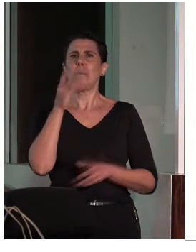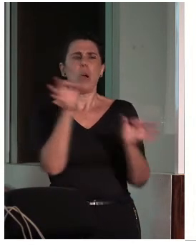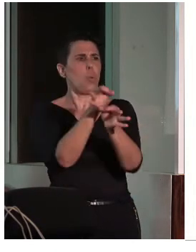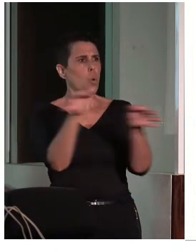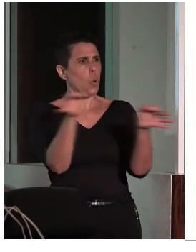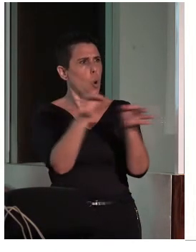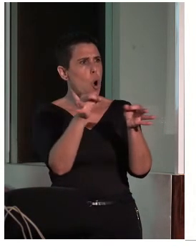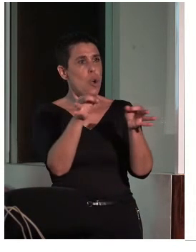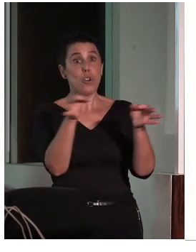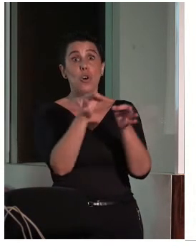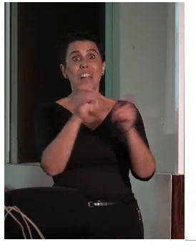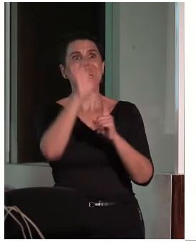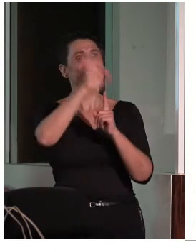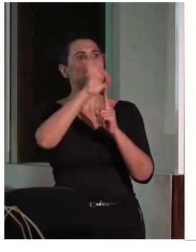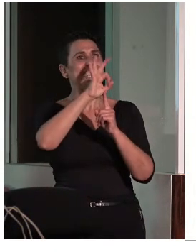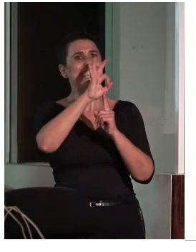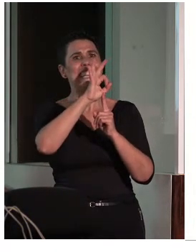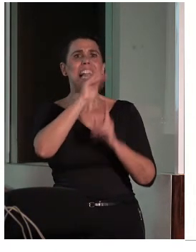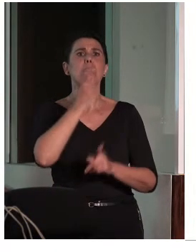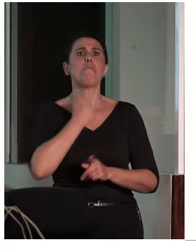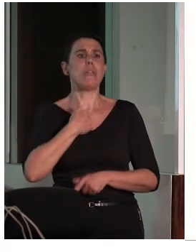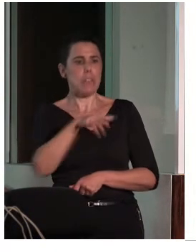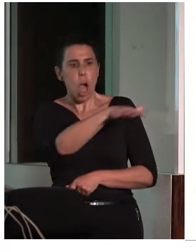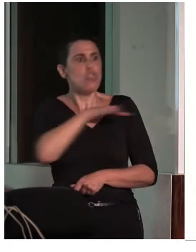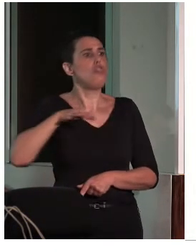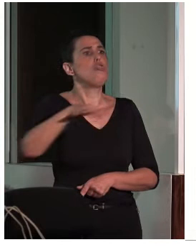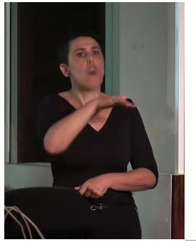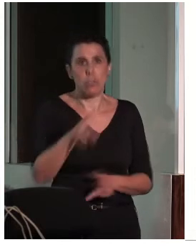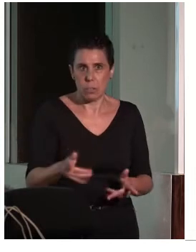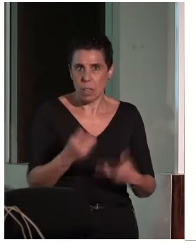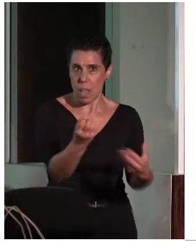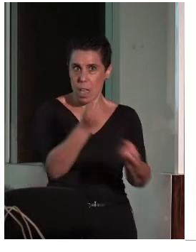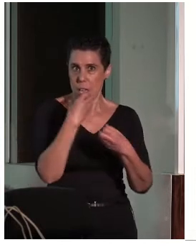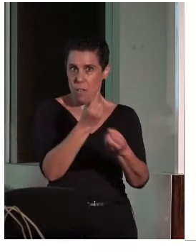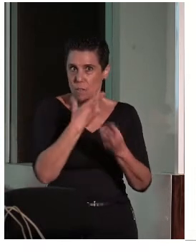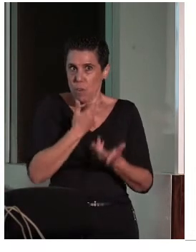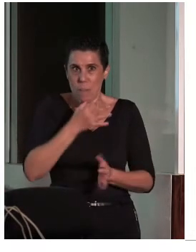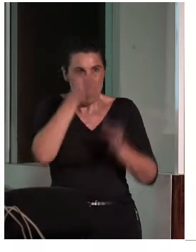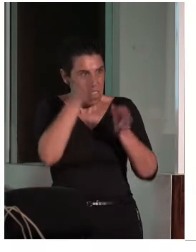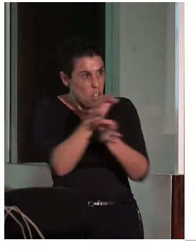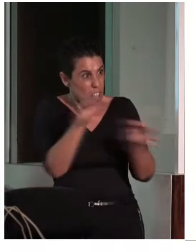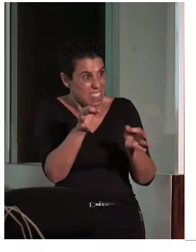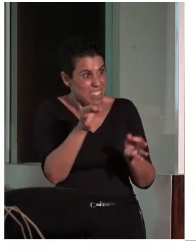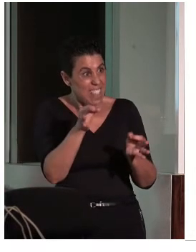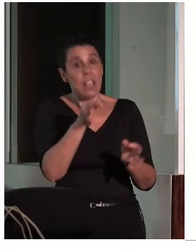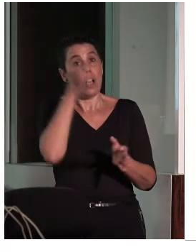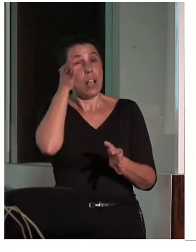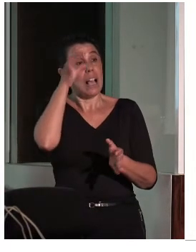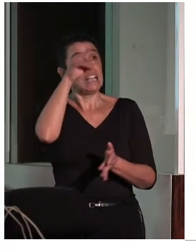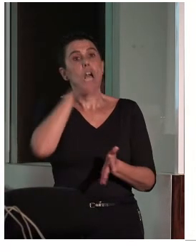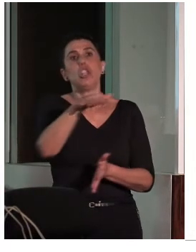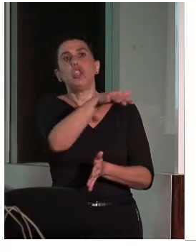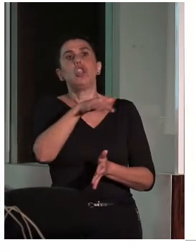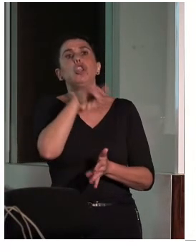dónde estamos para poder ubicar. Y en este sentido, compañeros van a hablar